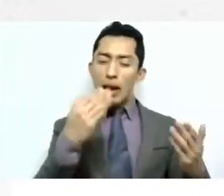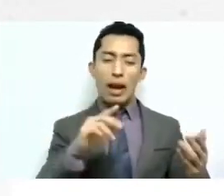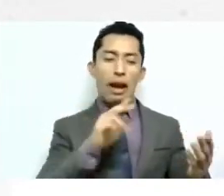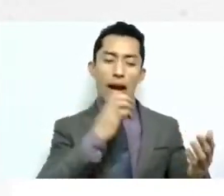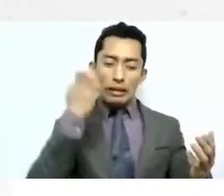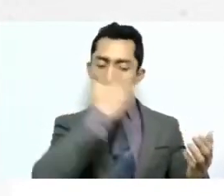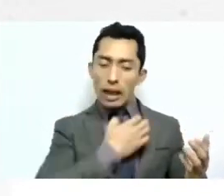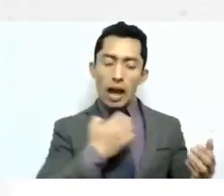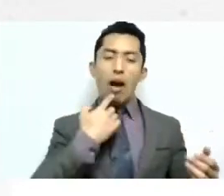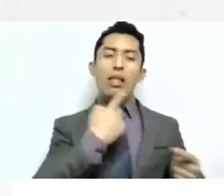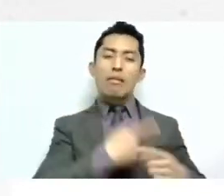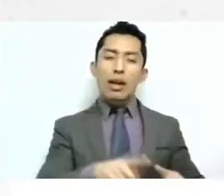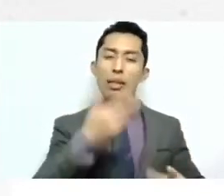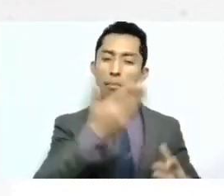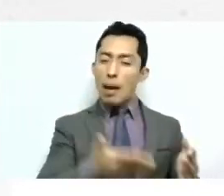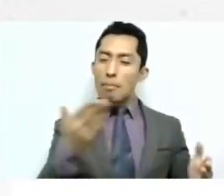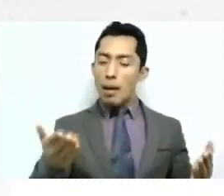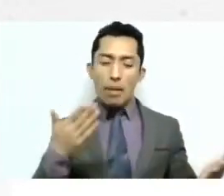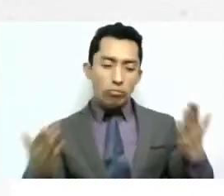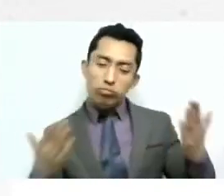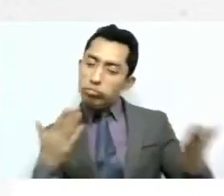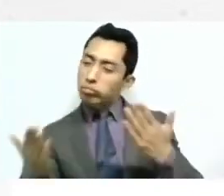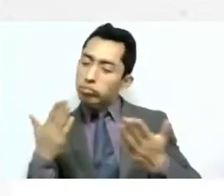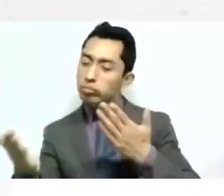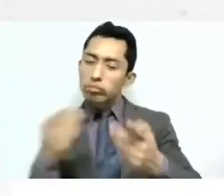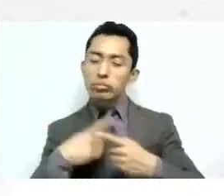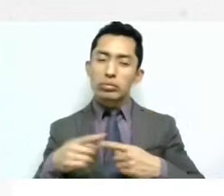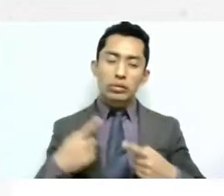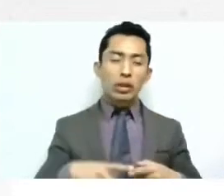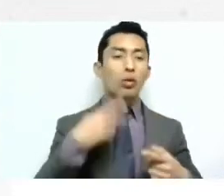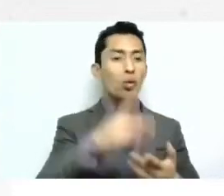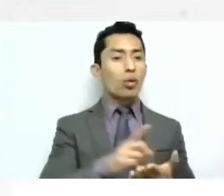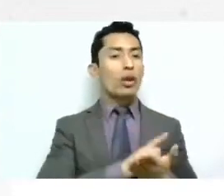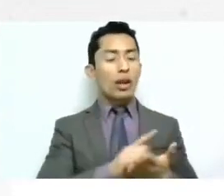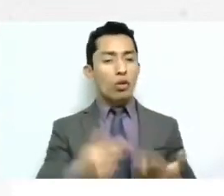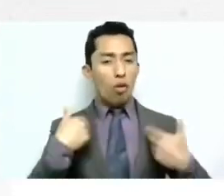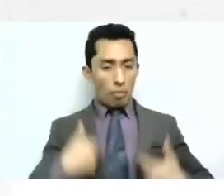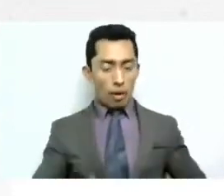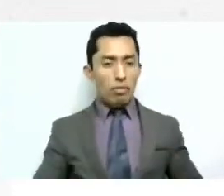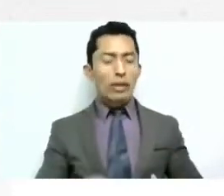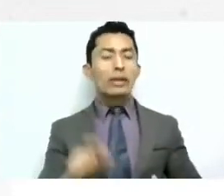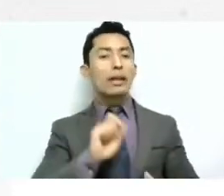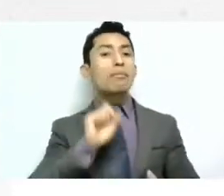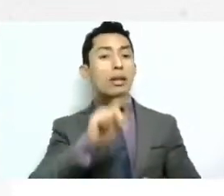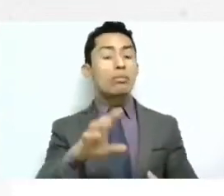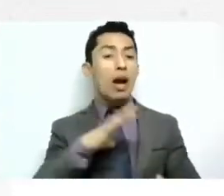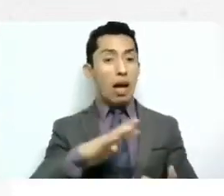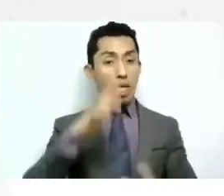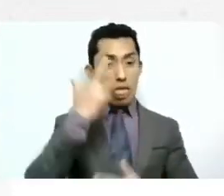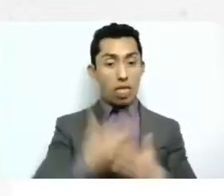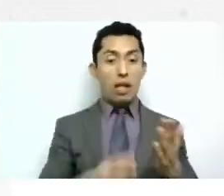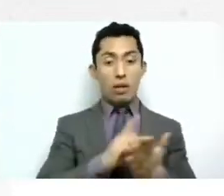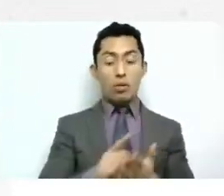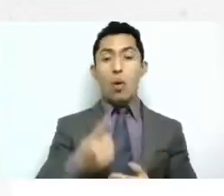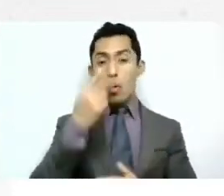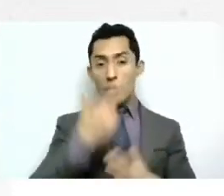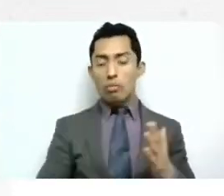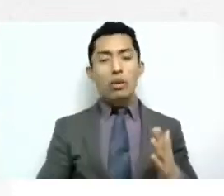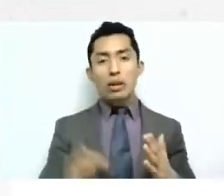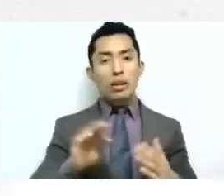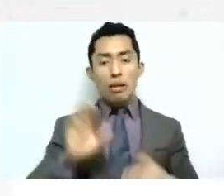diferentes derechos que se pueden estar violentando y te permite